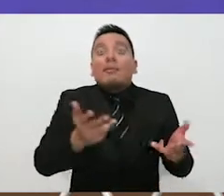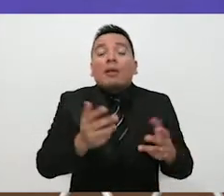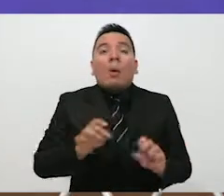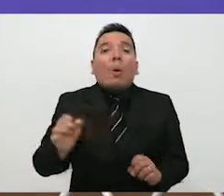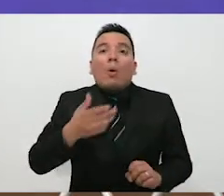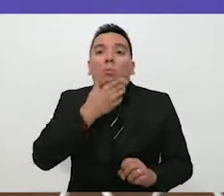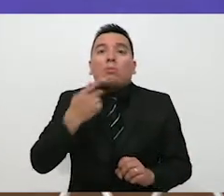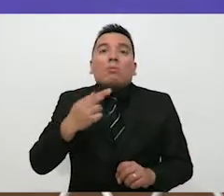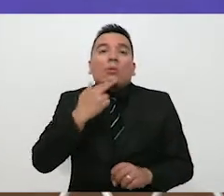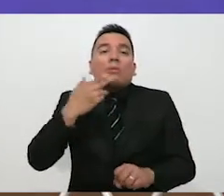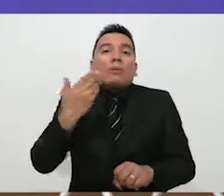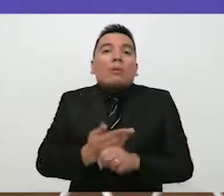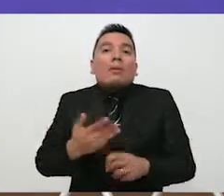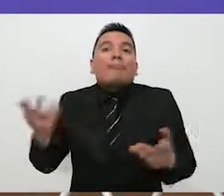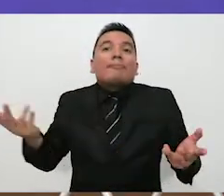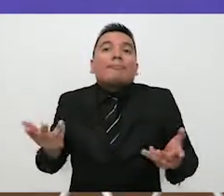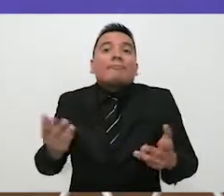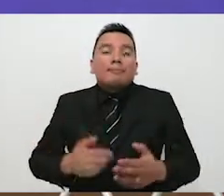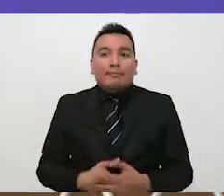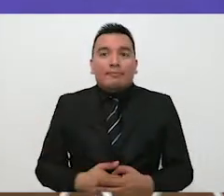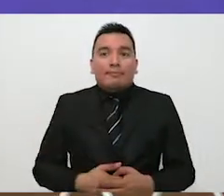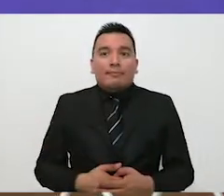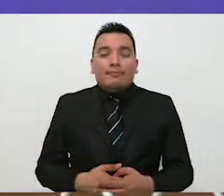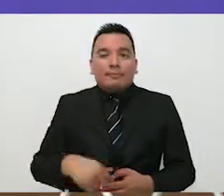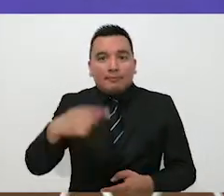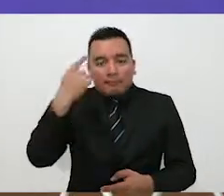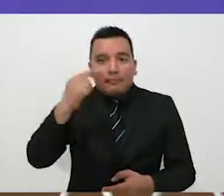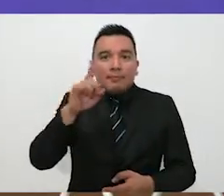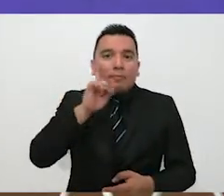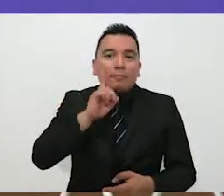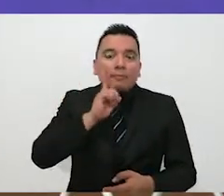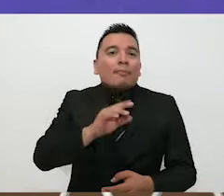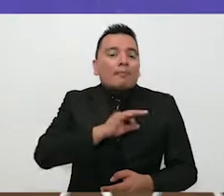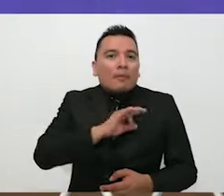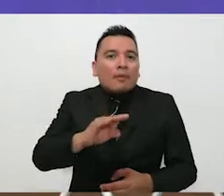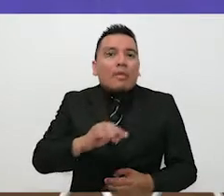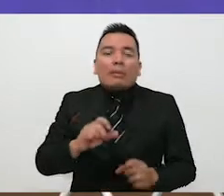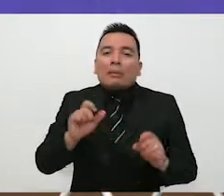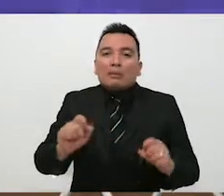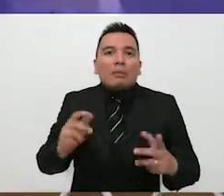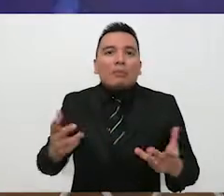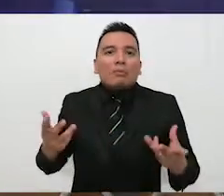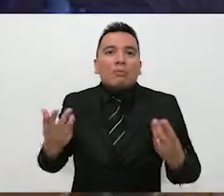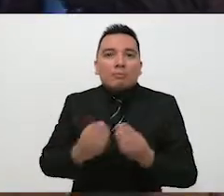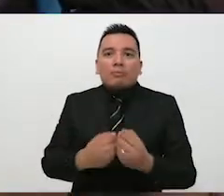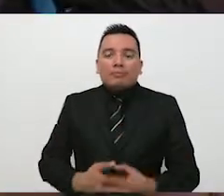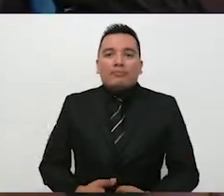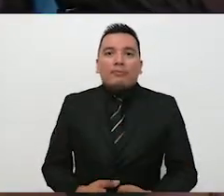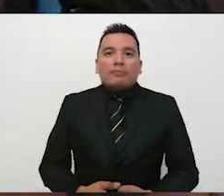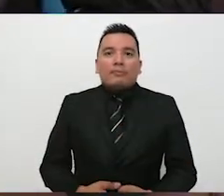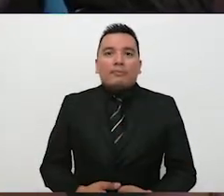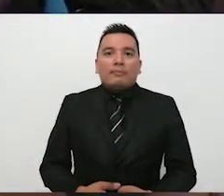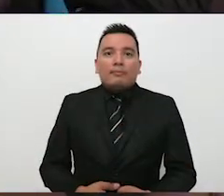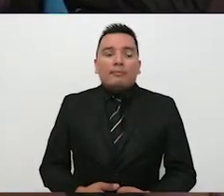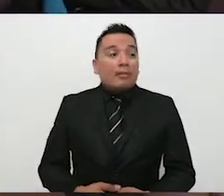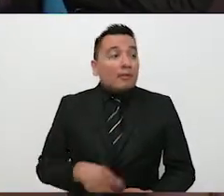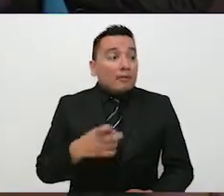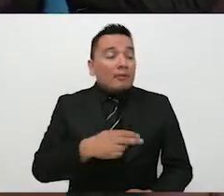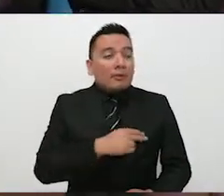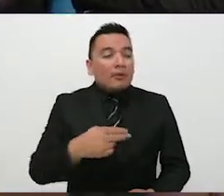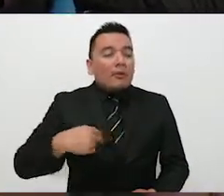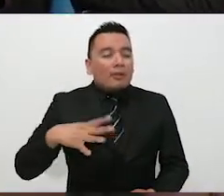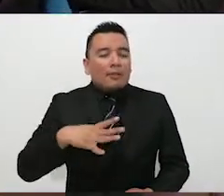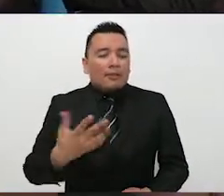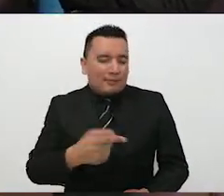compartida tiene que asumir para que la mujer pueda implementar y ejercer ese empoderamiento. Nos tocó estar en uno de estos